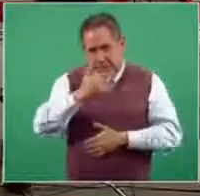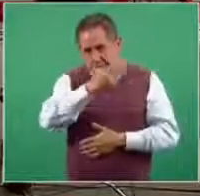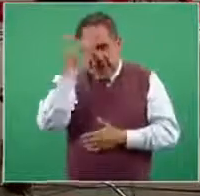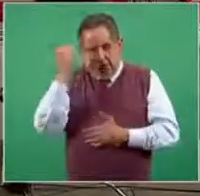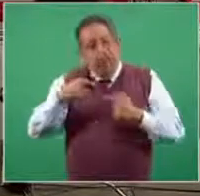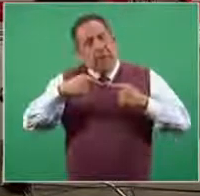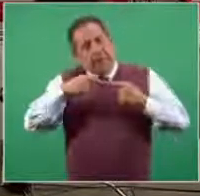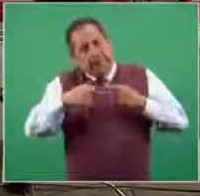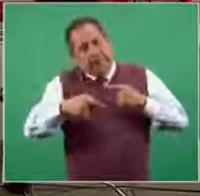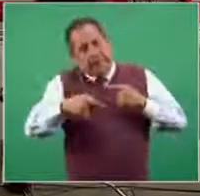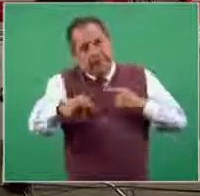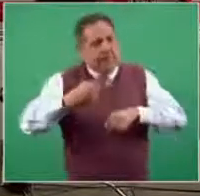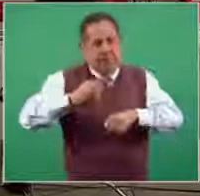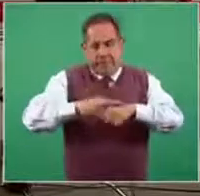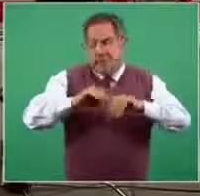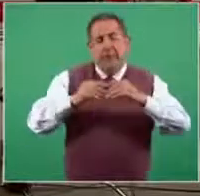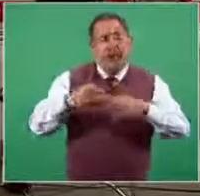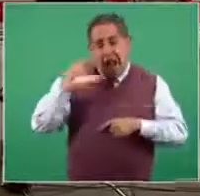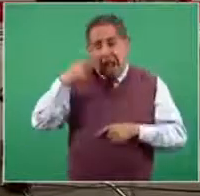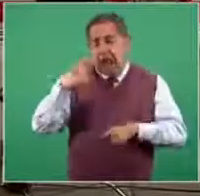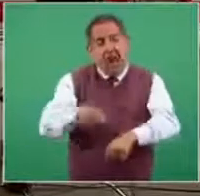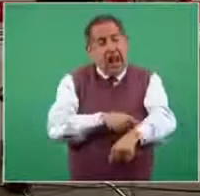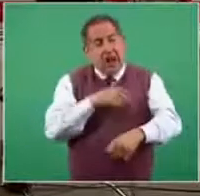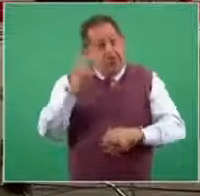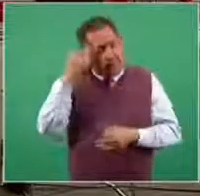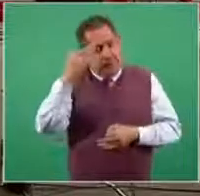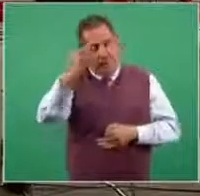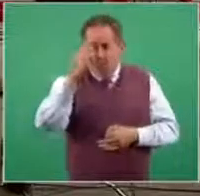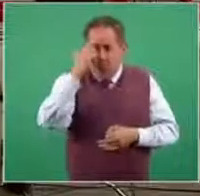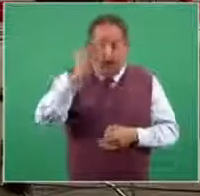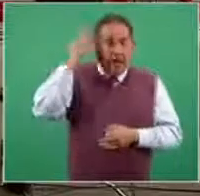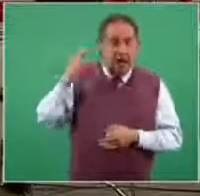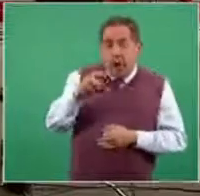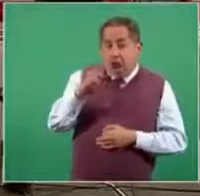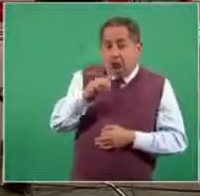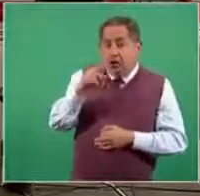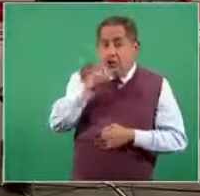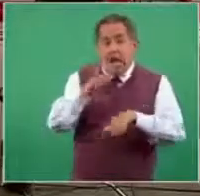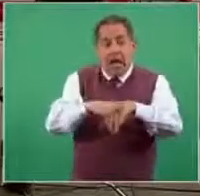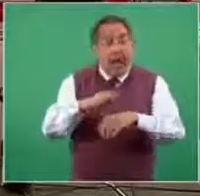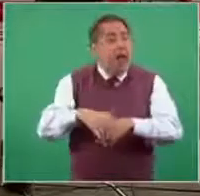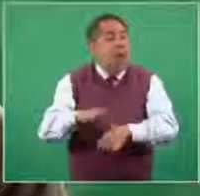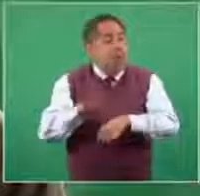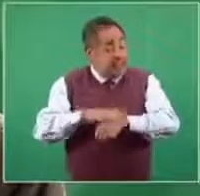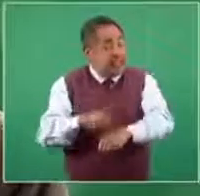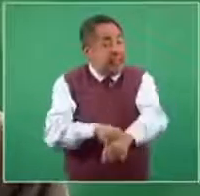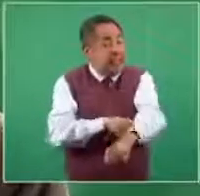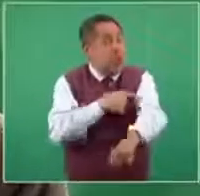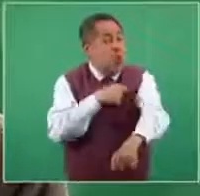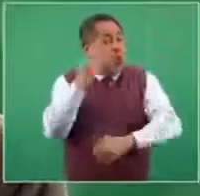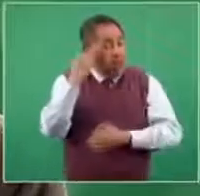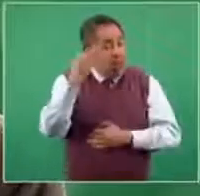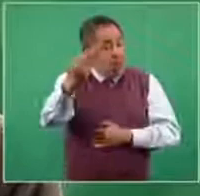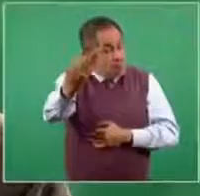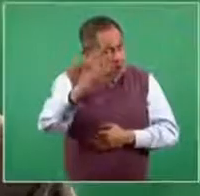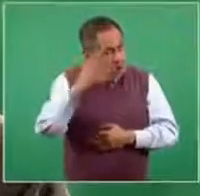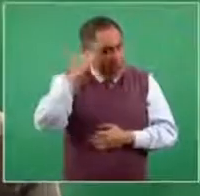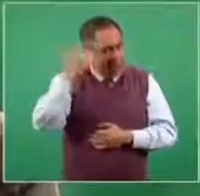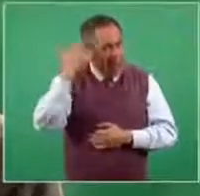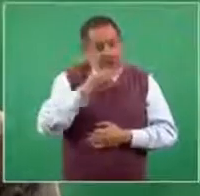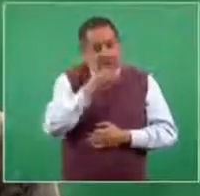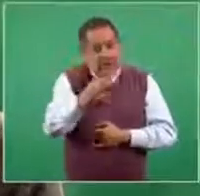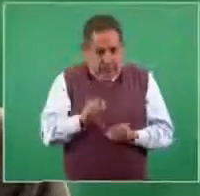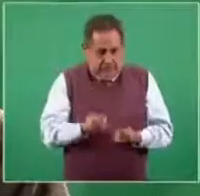definitivamente seguirá siendo una epidemia larga. ¿Se acuerdan que en marzo dijimos preparémonos para una epidemia larga? Pues es todo esto. Entonces,